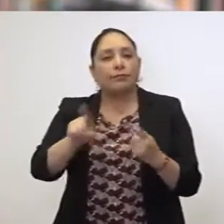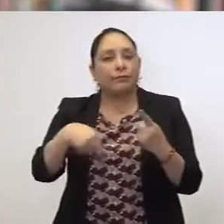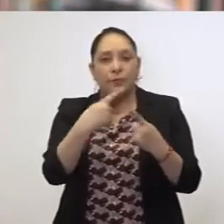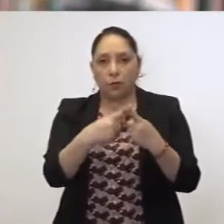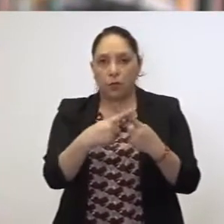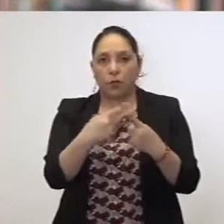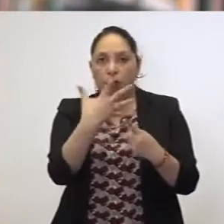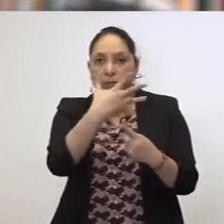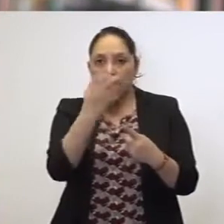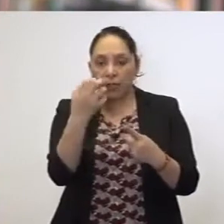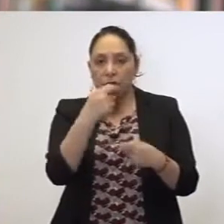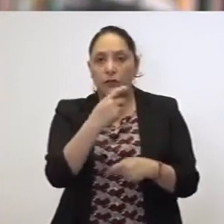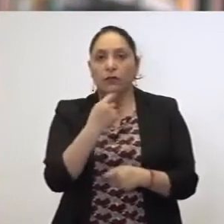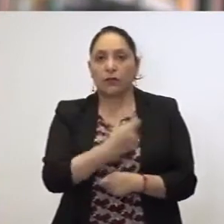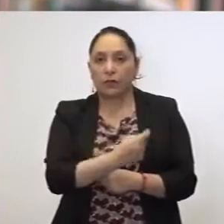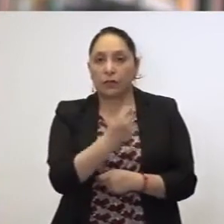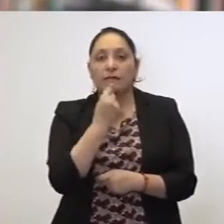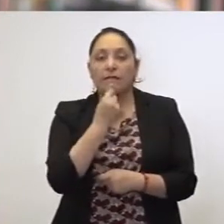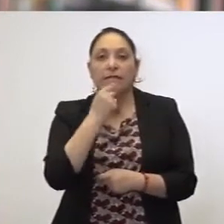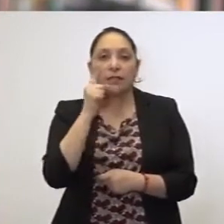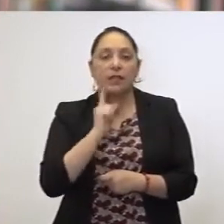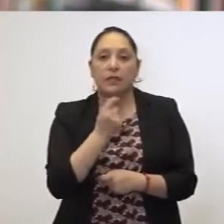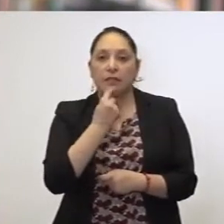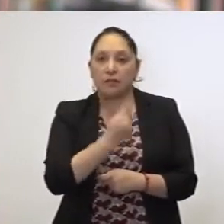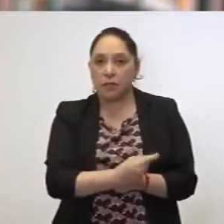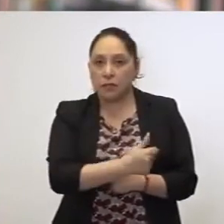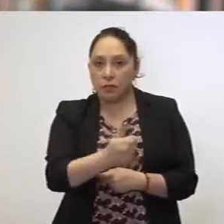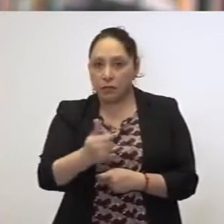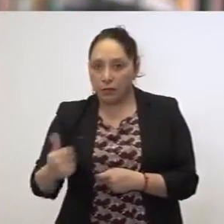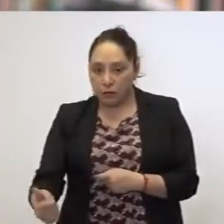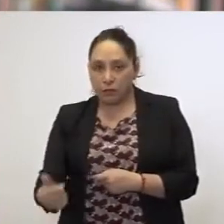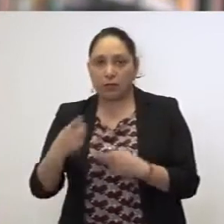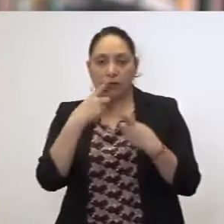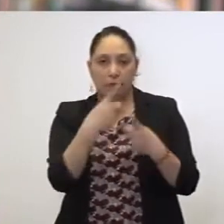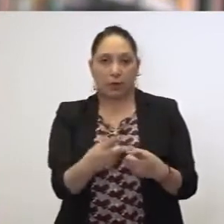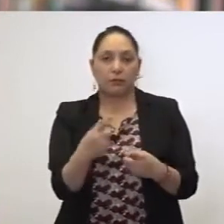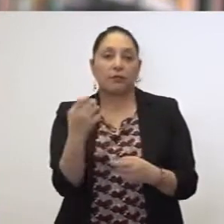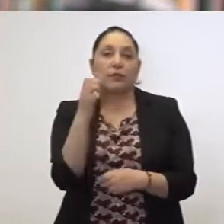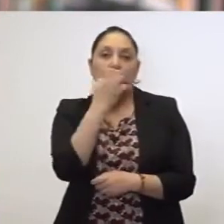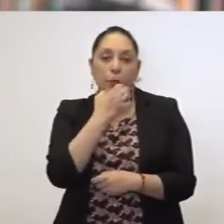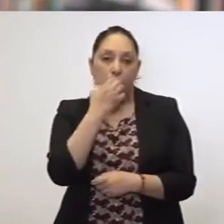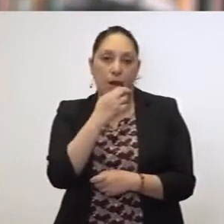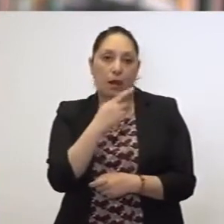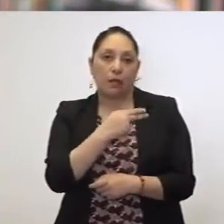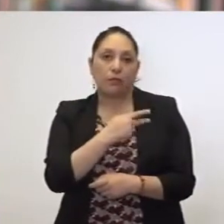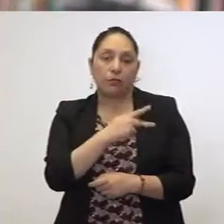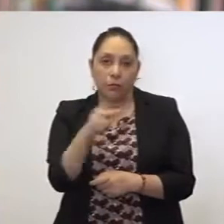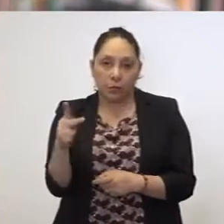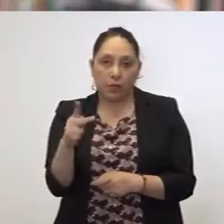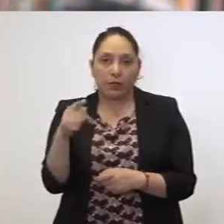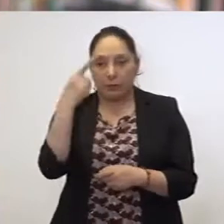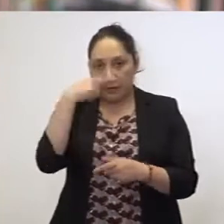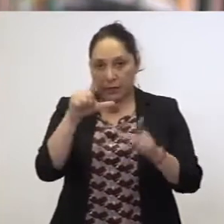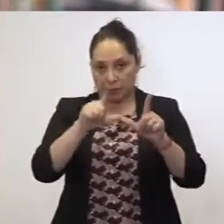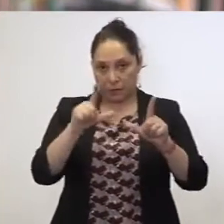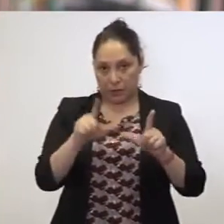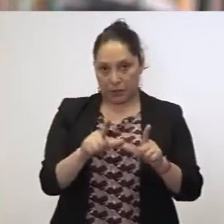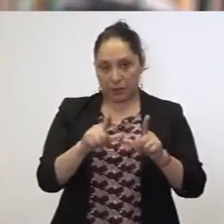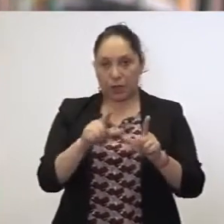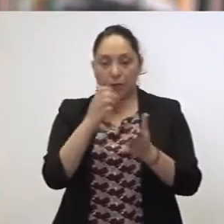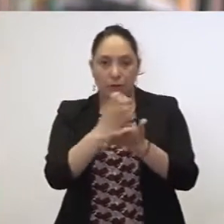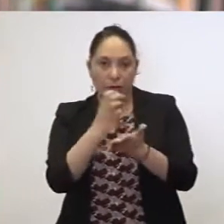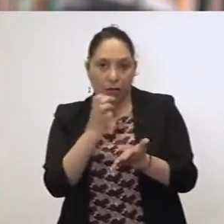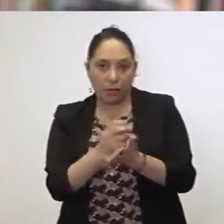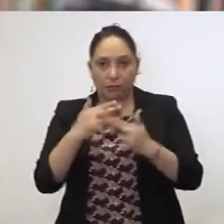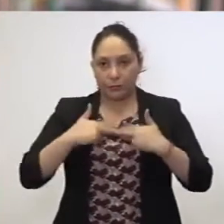500 pesos a cada niño y niña de preescolar, primaria y secundaria de escuela pública, con la tarjeta de útiles y